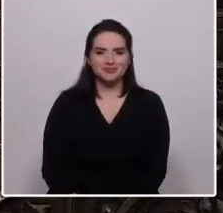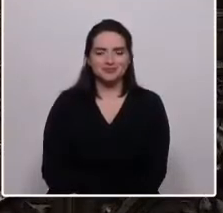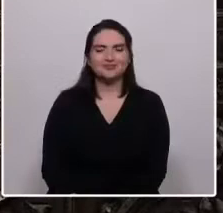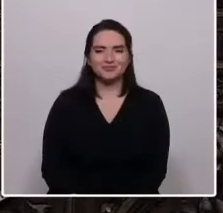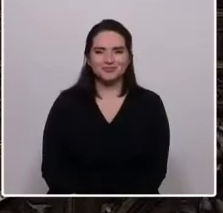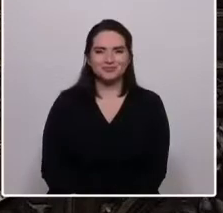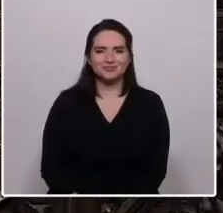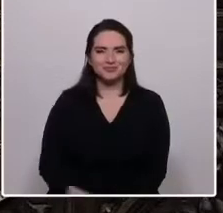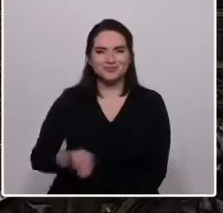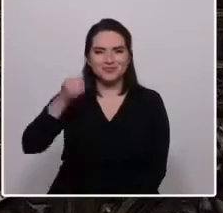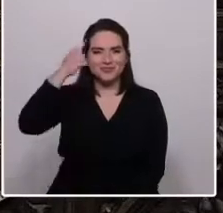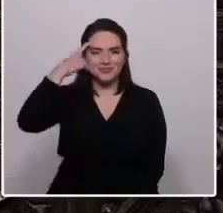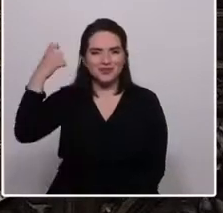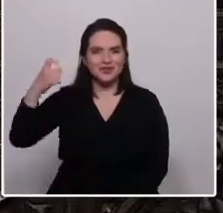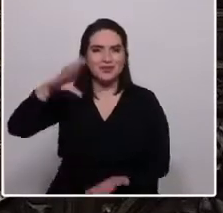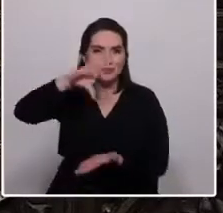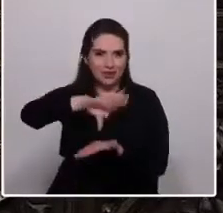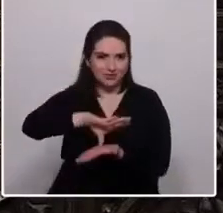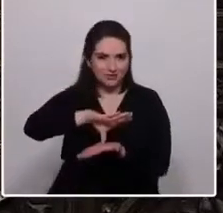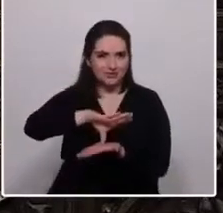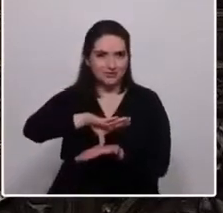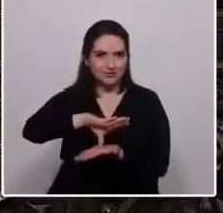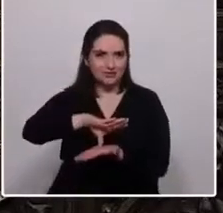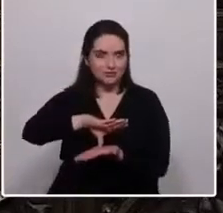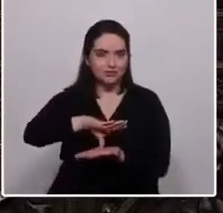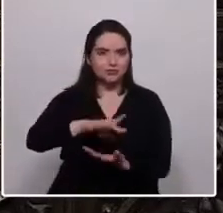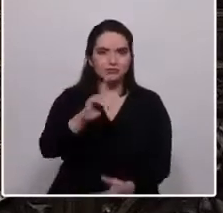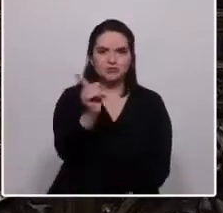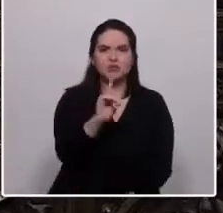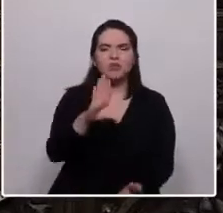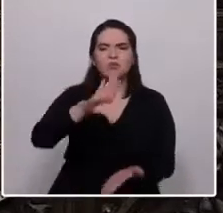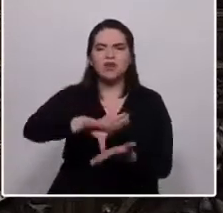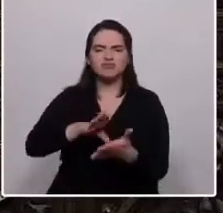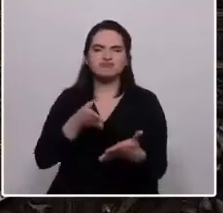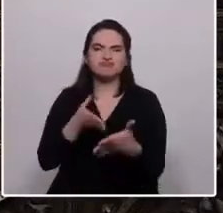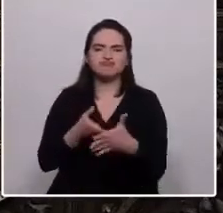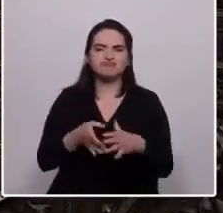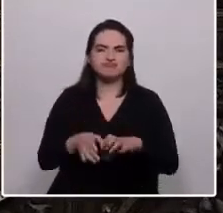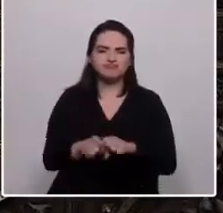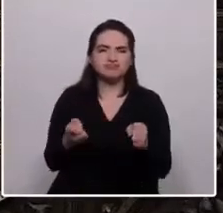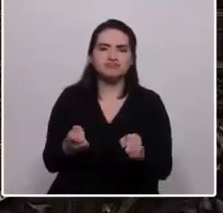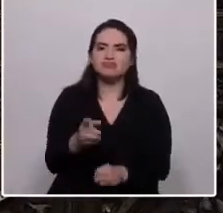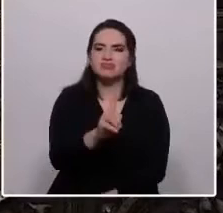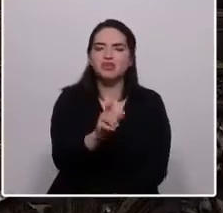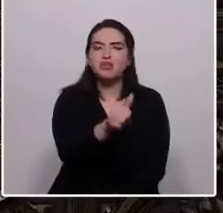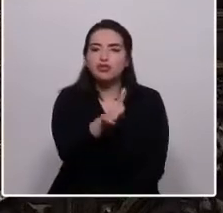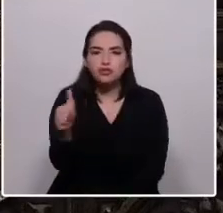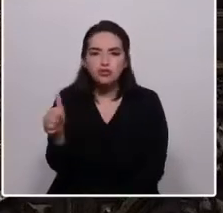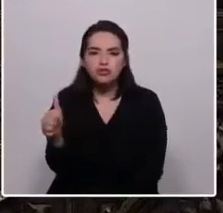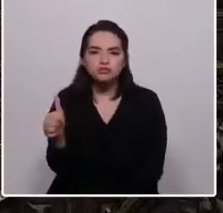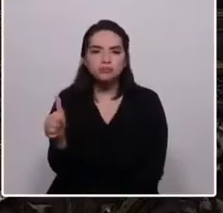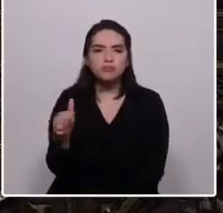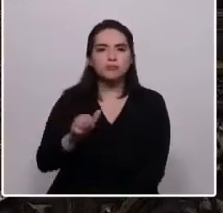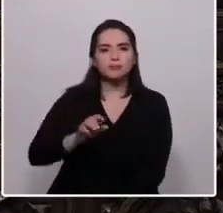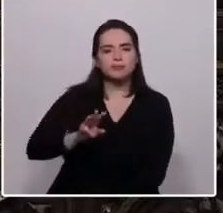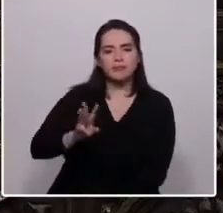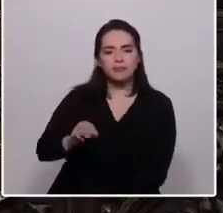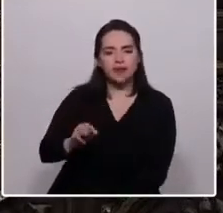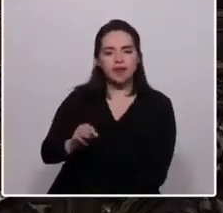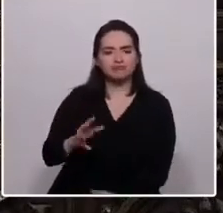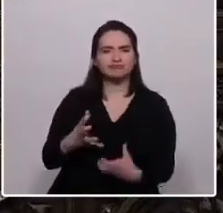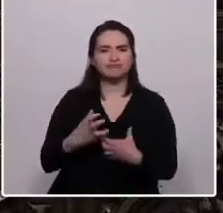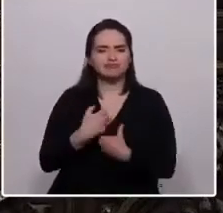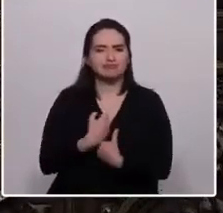Sueño un país, pero no un país roto. Todas las madres estamos rotas, me confesó